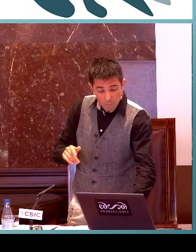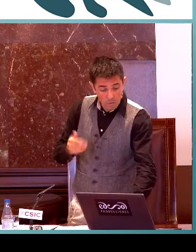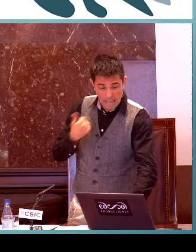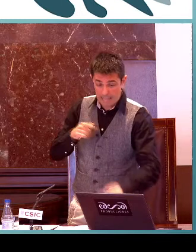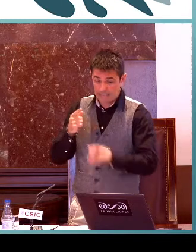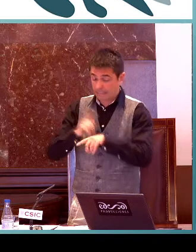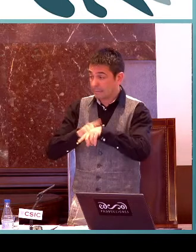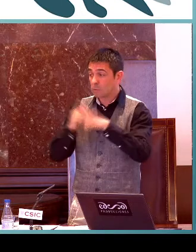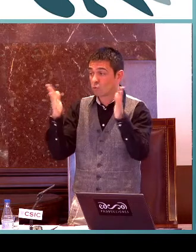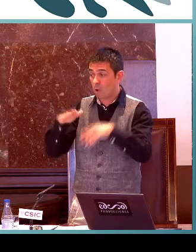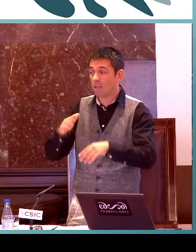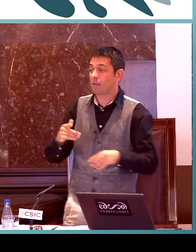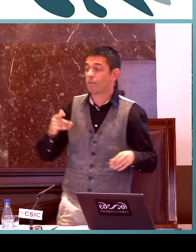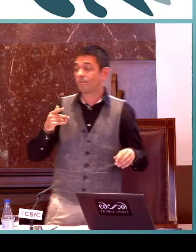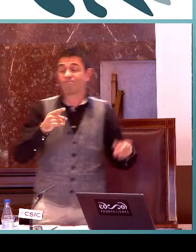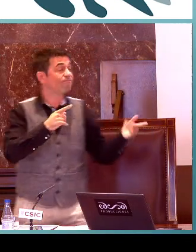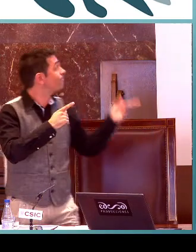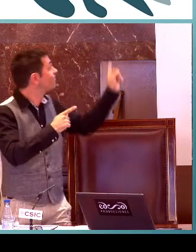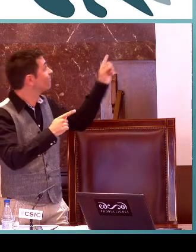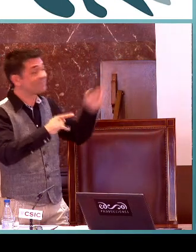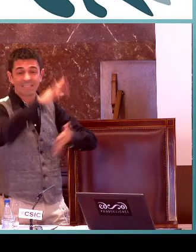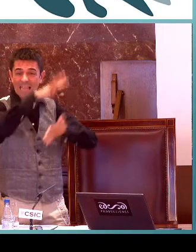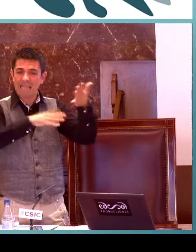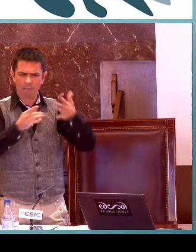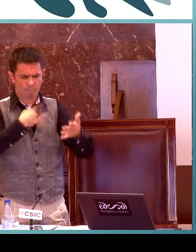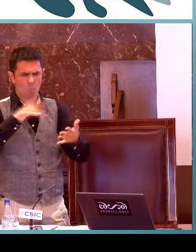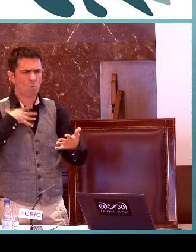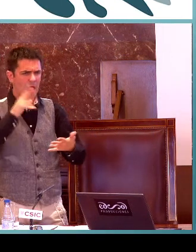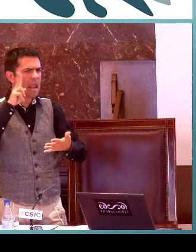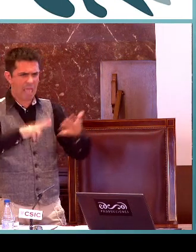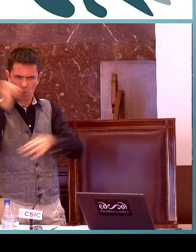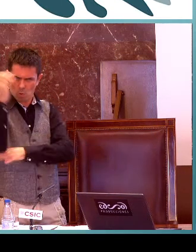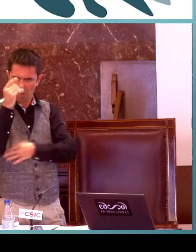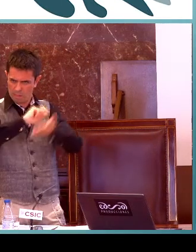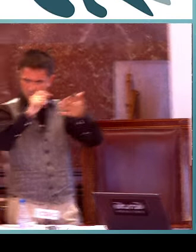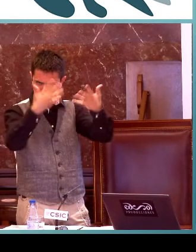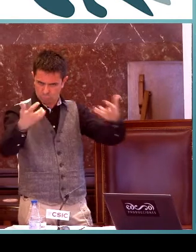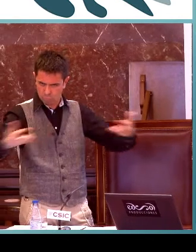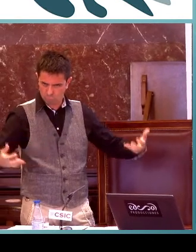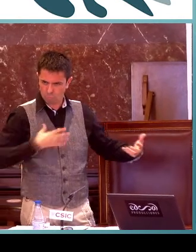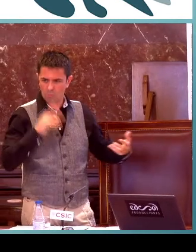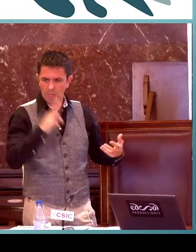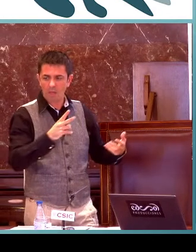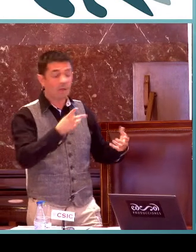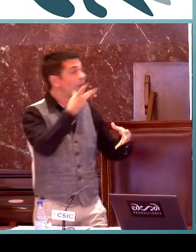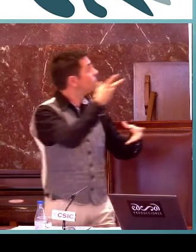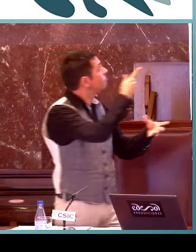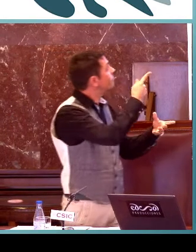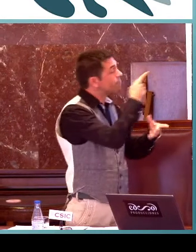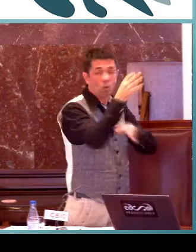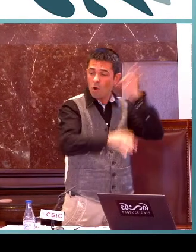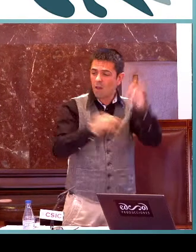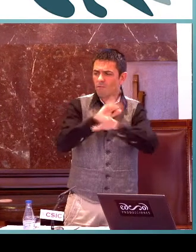Lo que se llama aprendizaje colaborativo. Como no hay más tiempo, tenemos una tabla, podéis leer, porque tenemos el texto